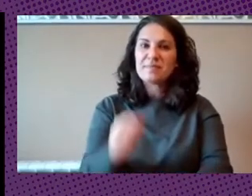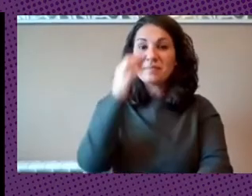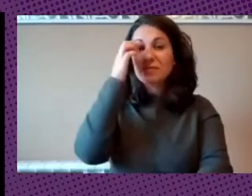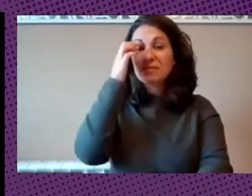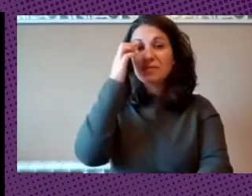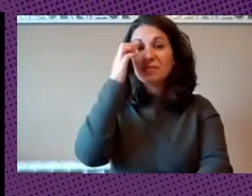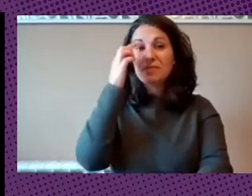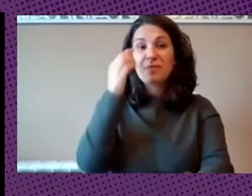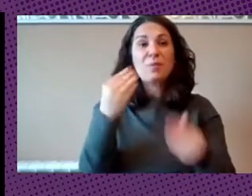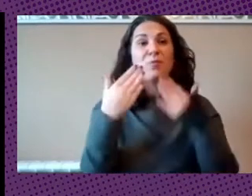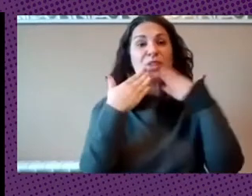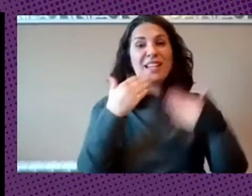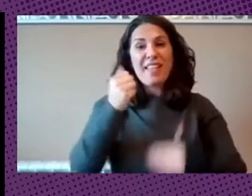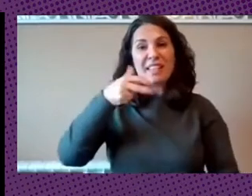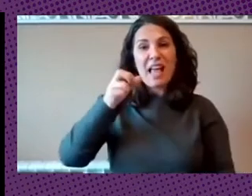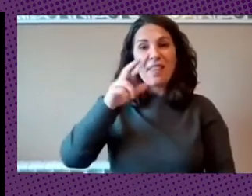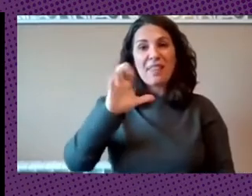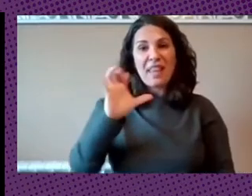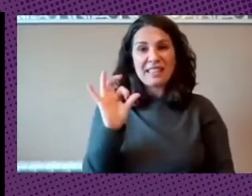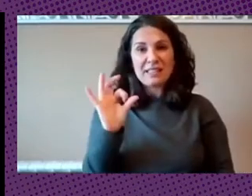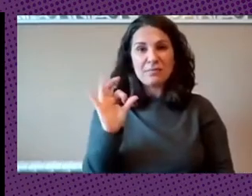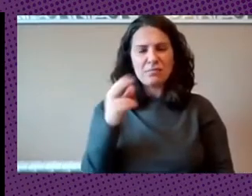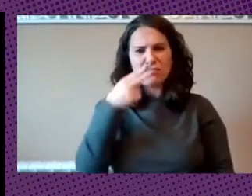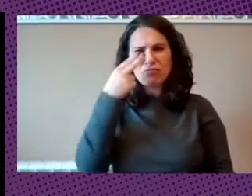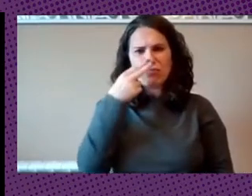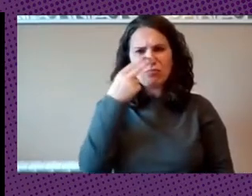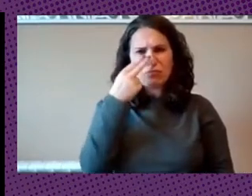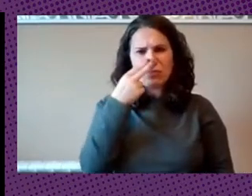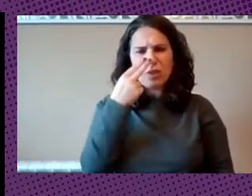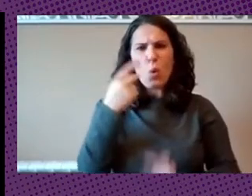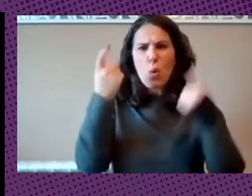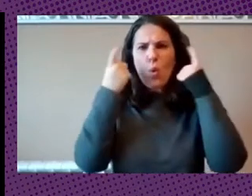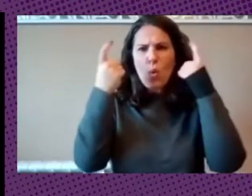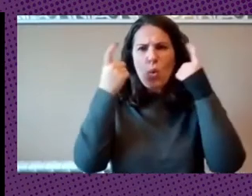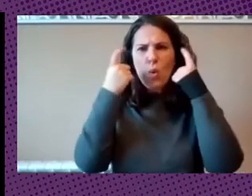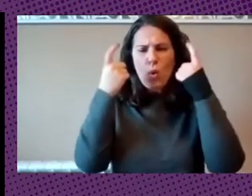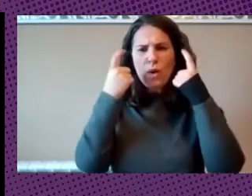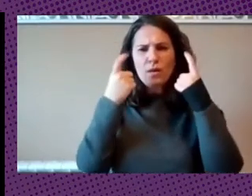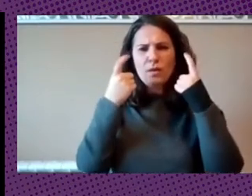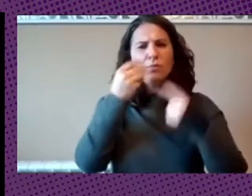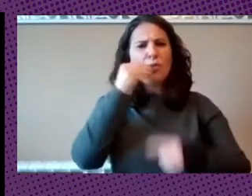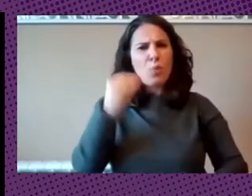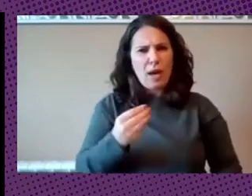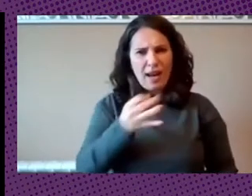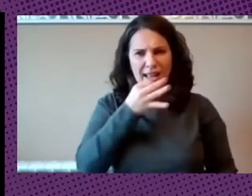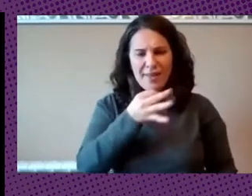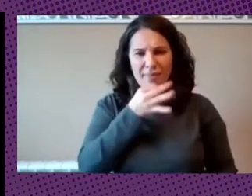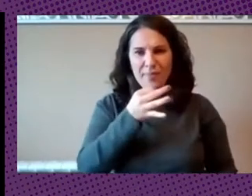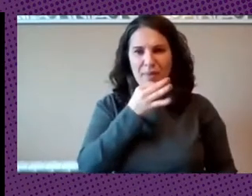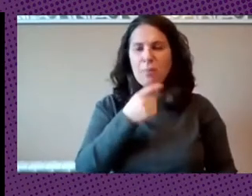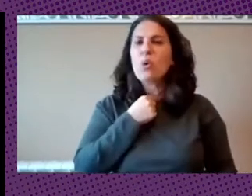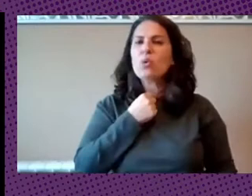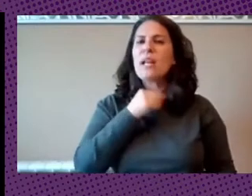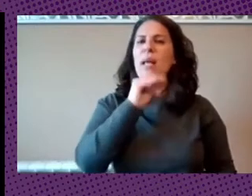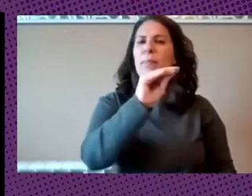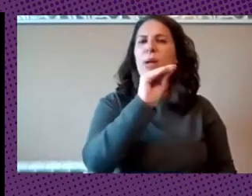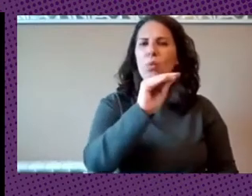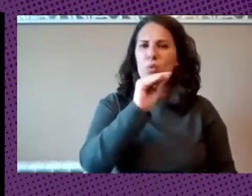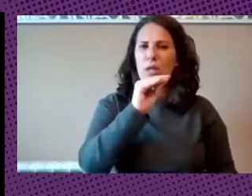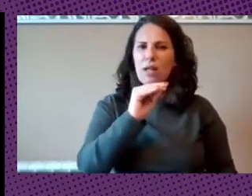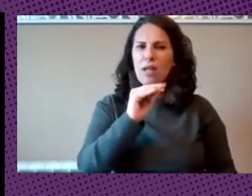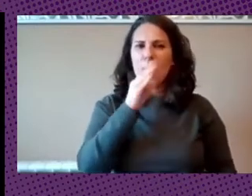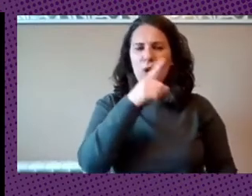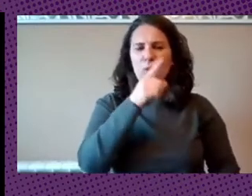muchas gracias Andrés los comentarios han dicho que ha sido muy instructivo y que ha sido muy amén a la charla sí que me gustaría preguntarte ya has